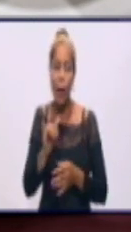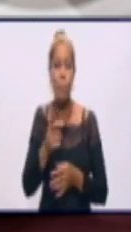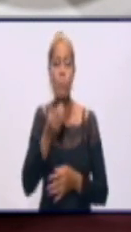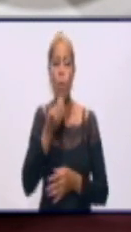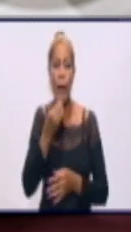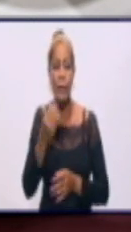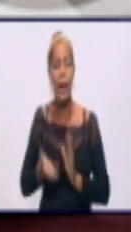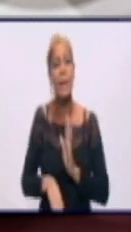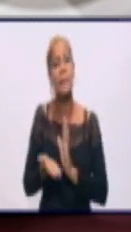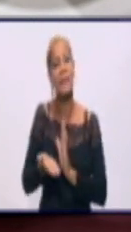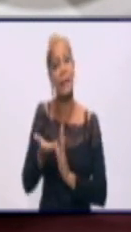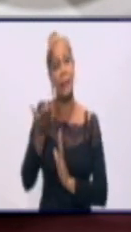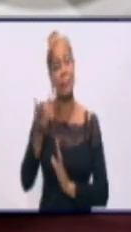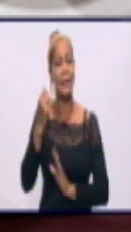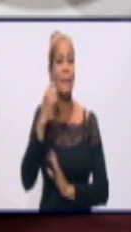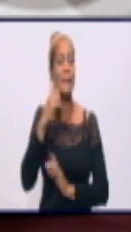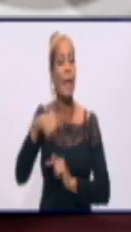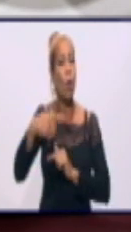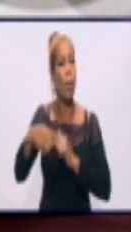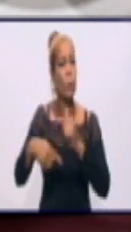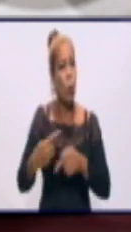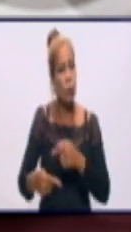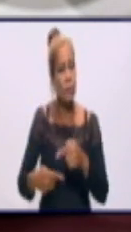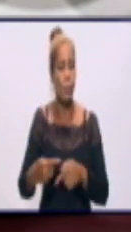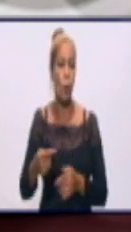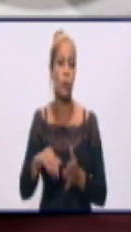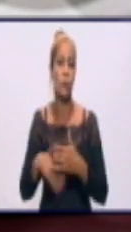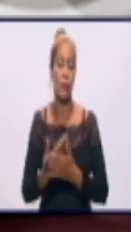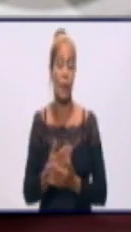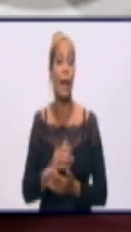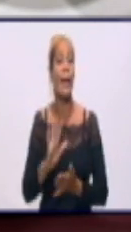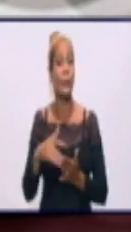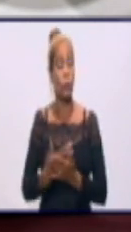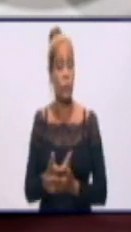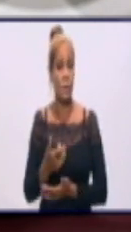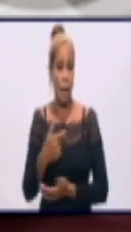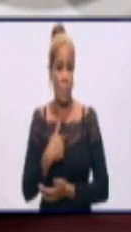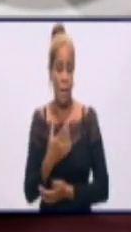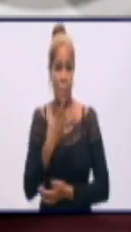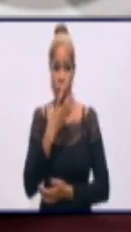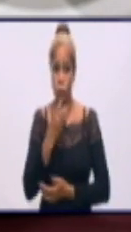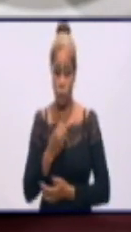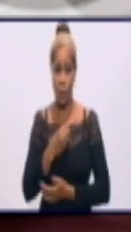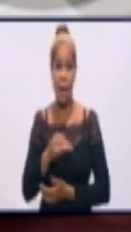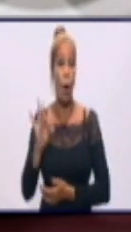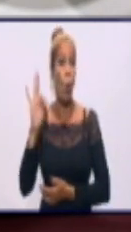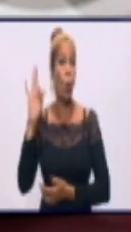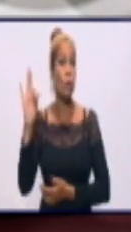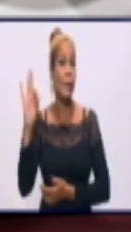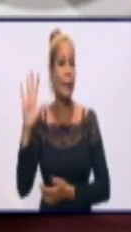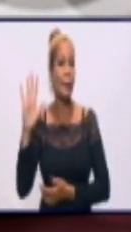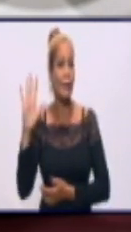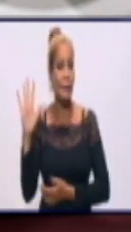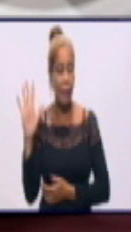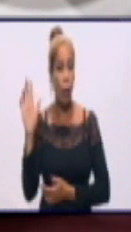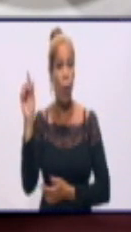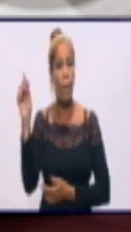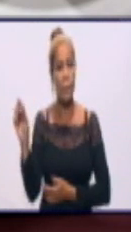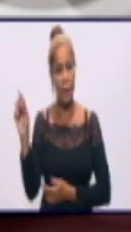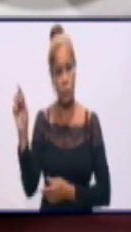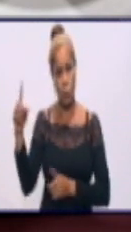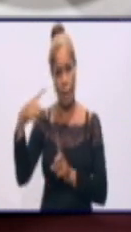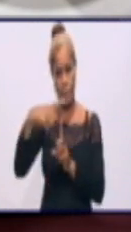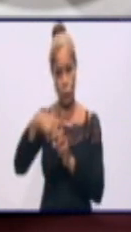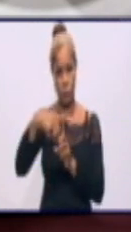elementos que usted acaba de ofrecernos en el programa, me gustaría puntualizarlos. 85 casos hoy positivos en la